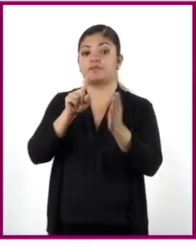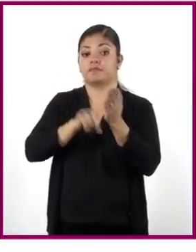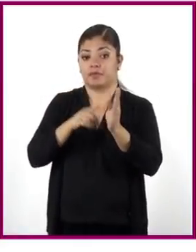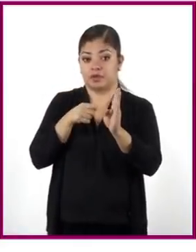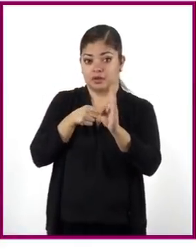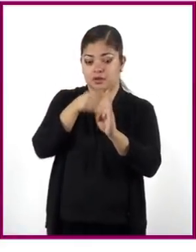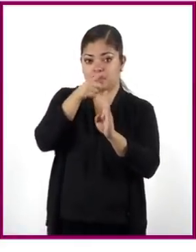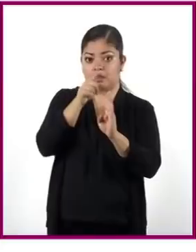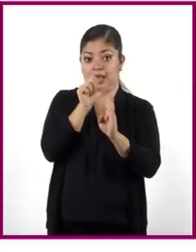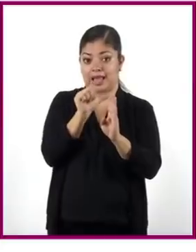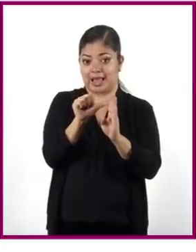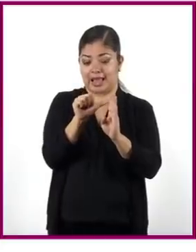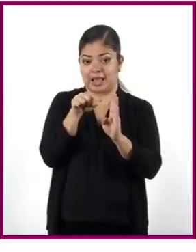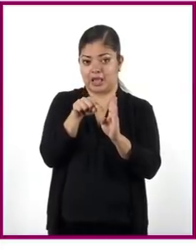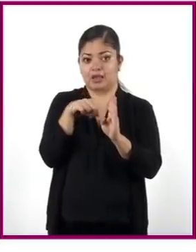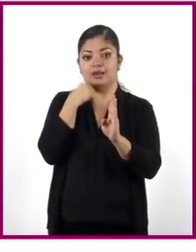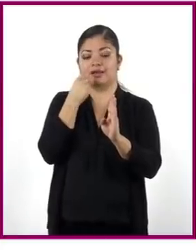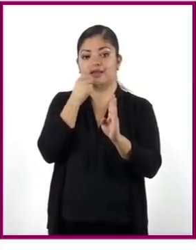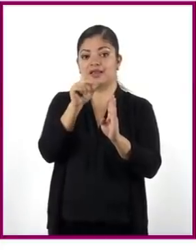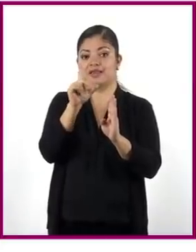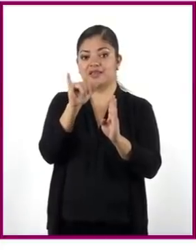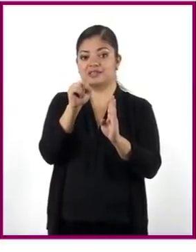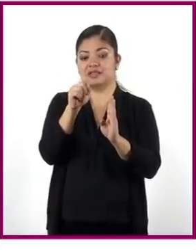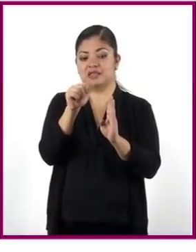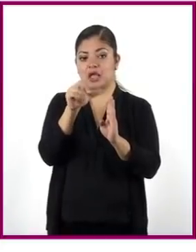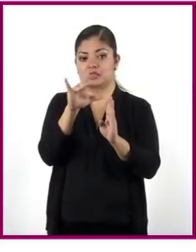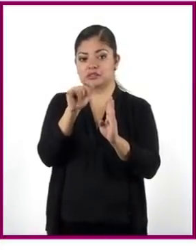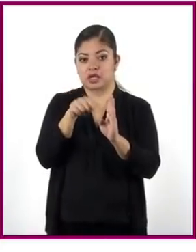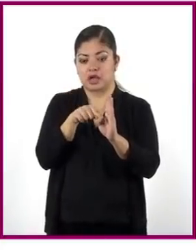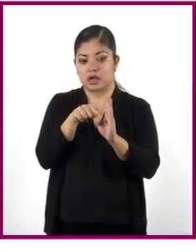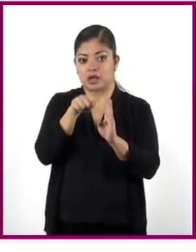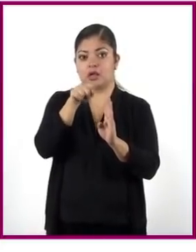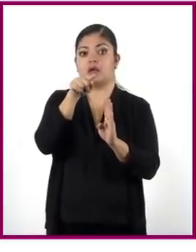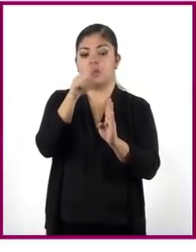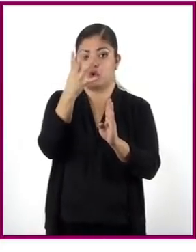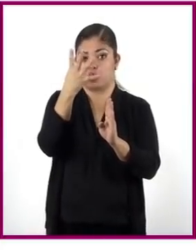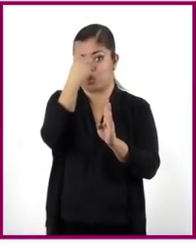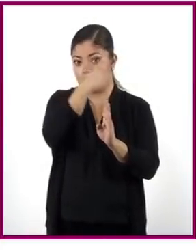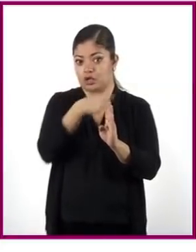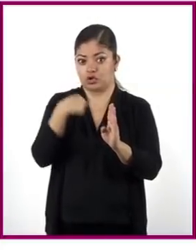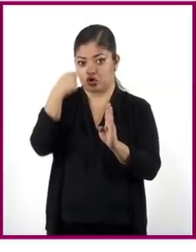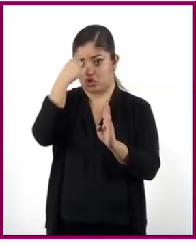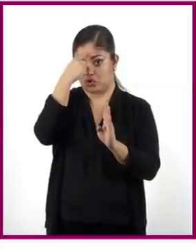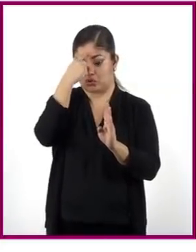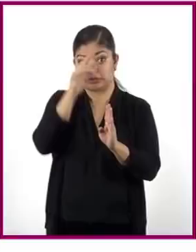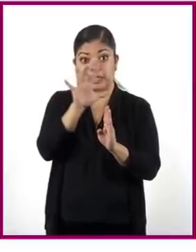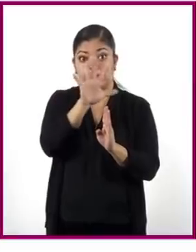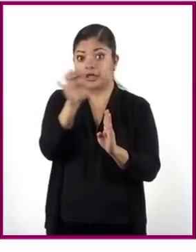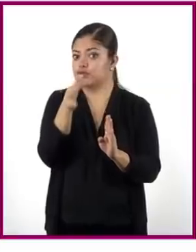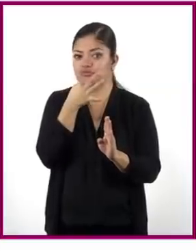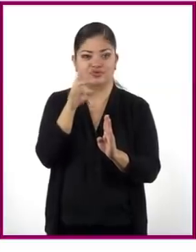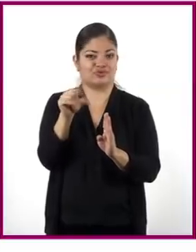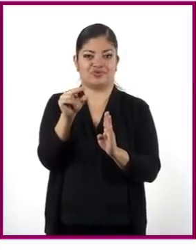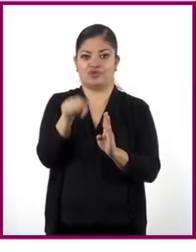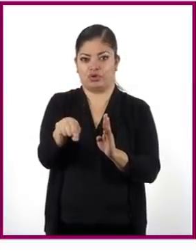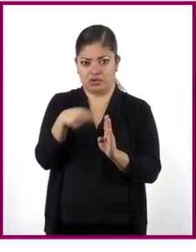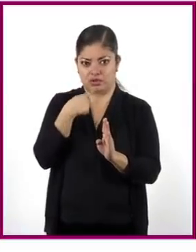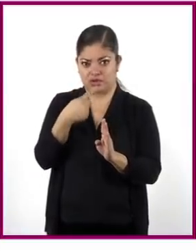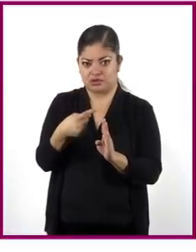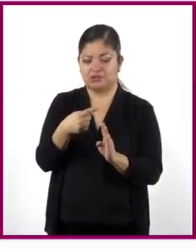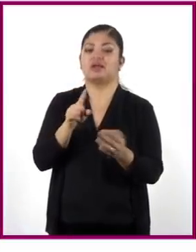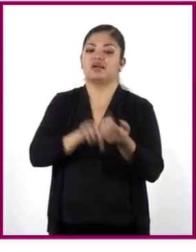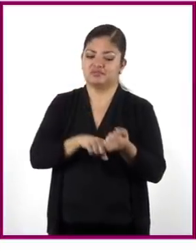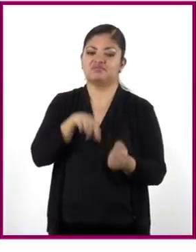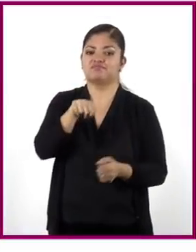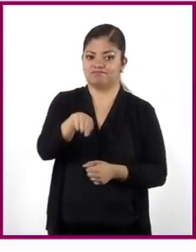del punto A representa la distancia total que recorre el tren en 4 horas, no en 500 minutos, como dice aquí. Así